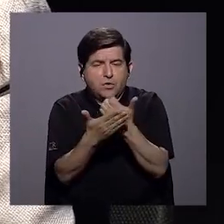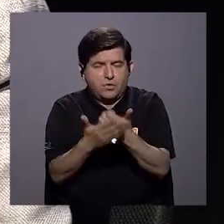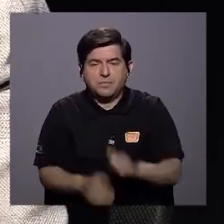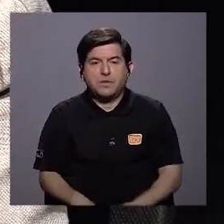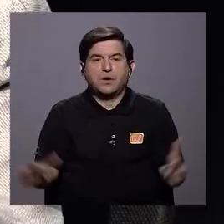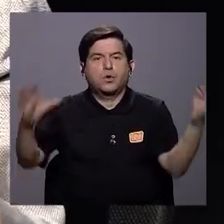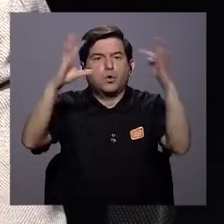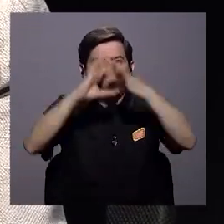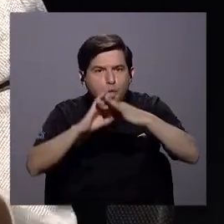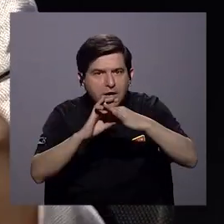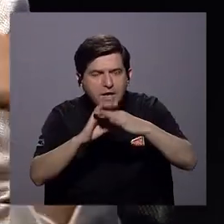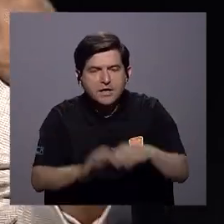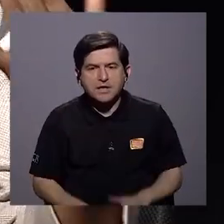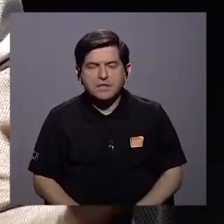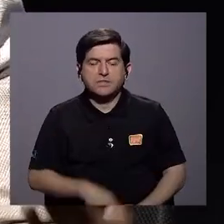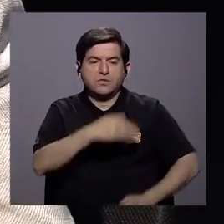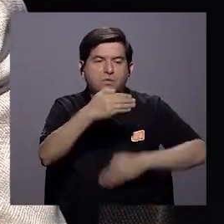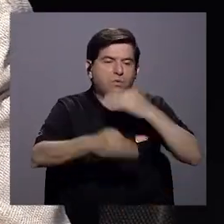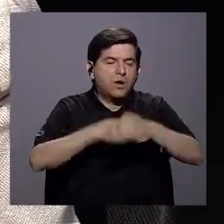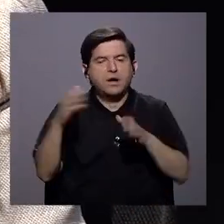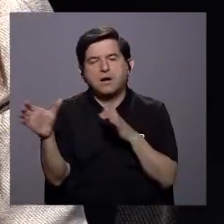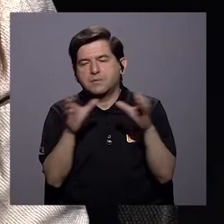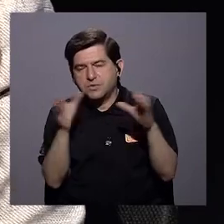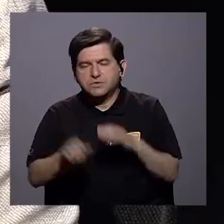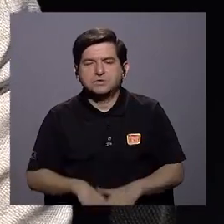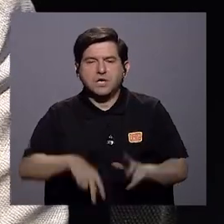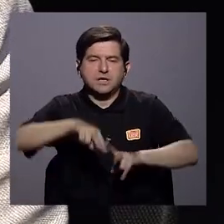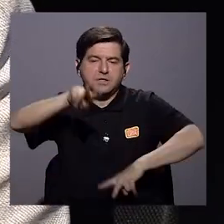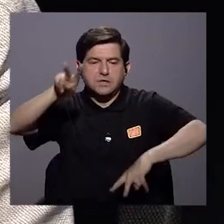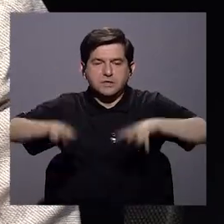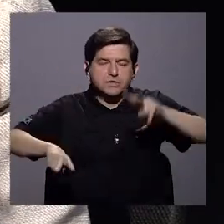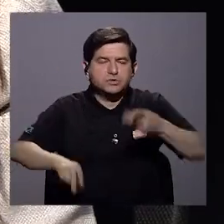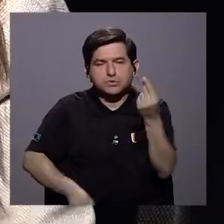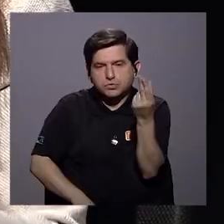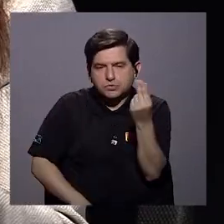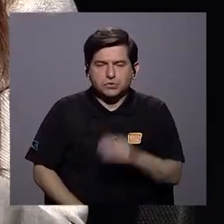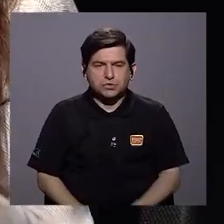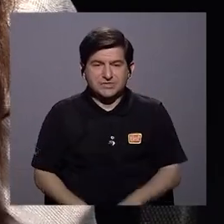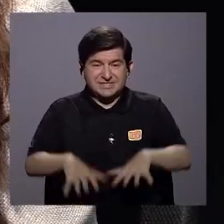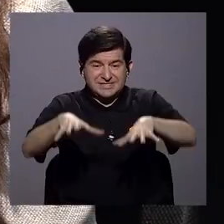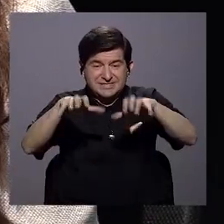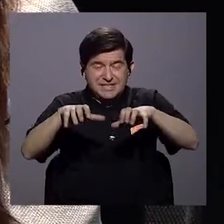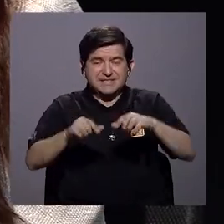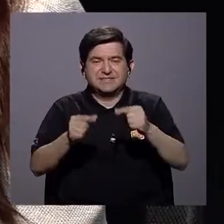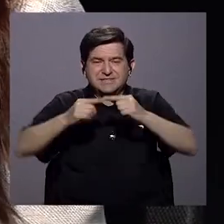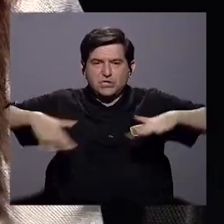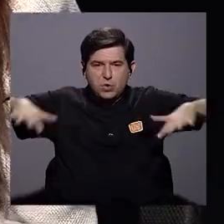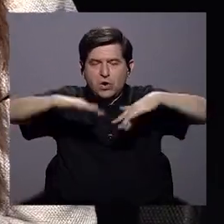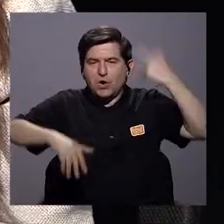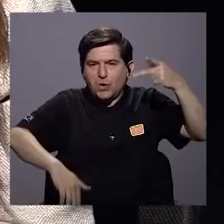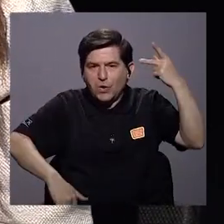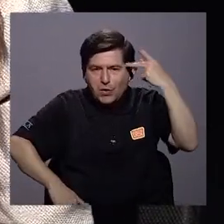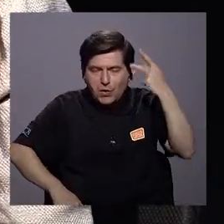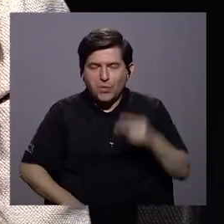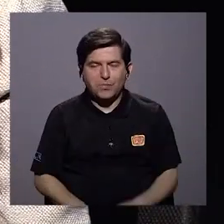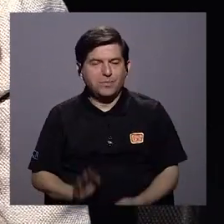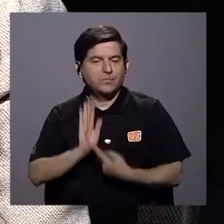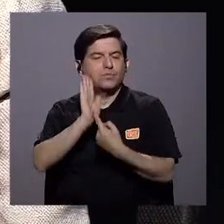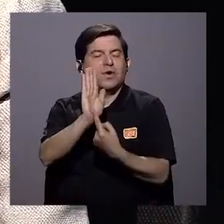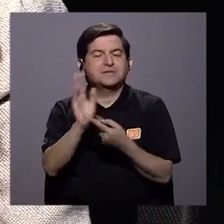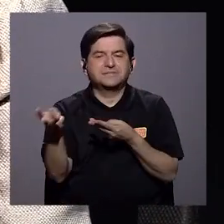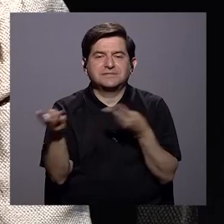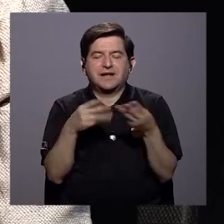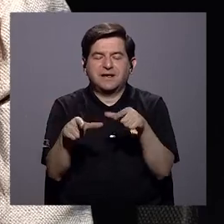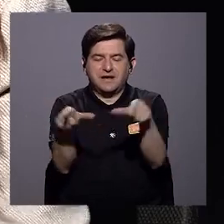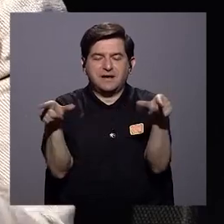asociados, insisto, a dinámicas comerciales, a variaciones en los precios, a las tensiones geopolíticas, tienen una expresión en los